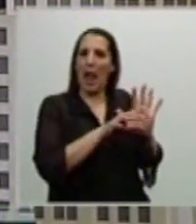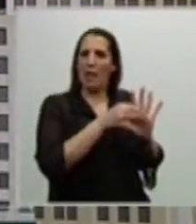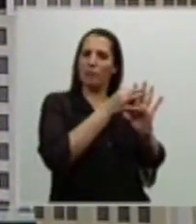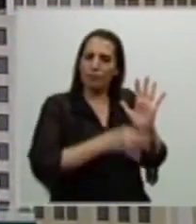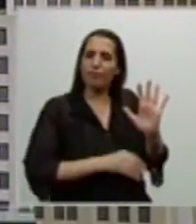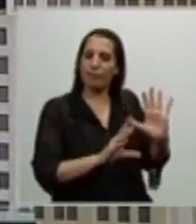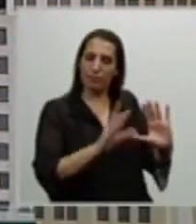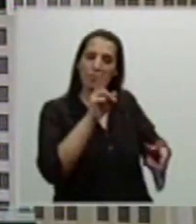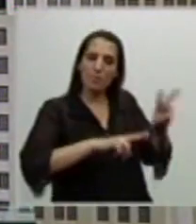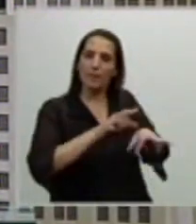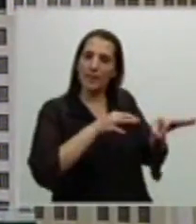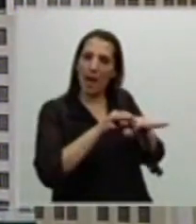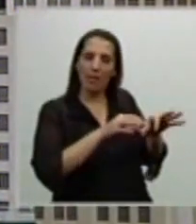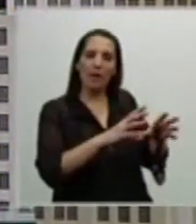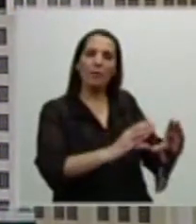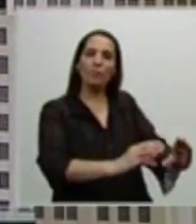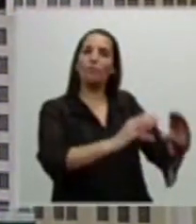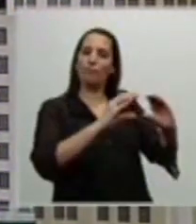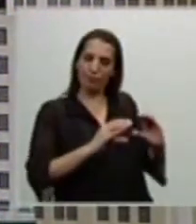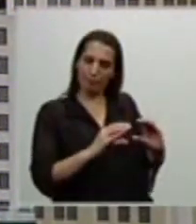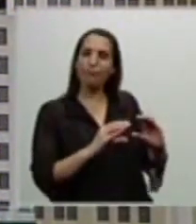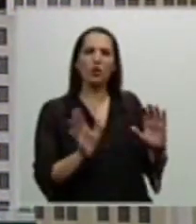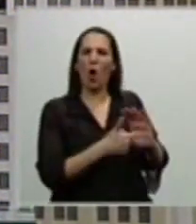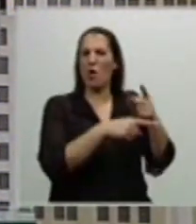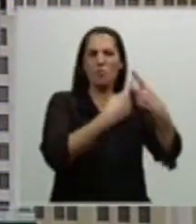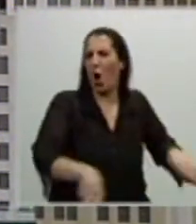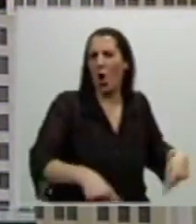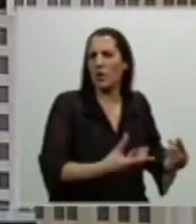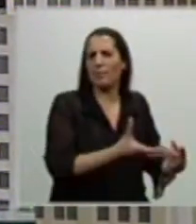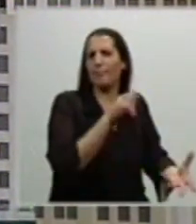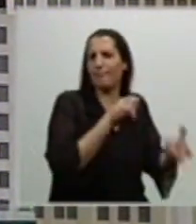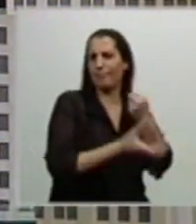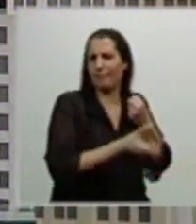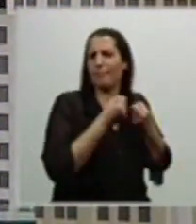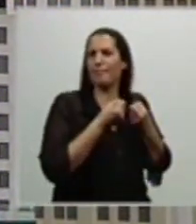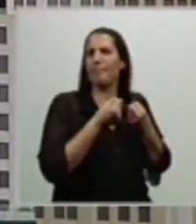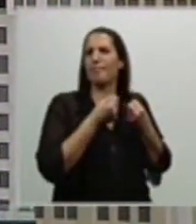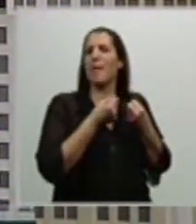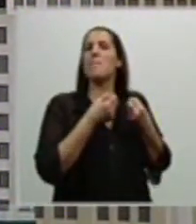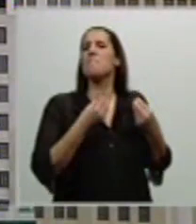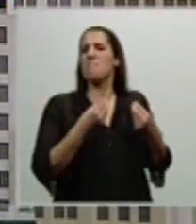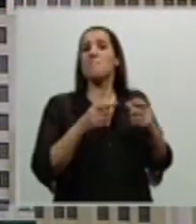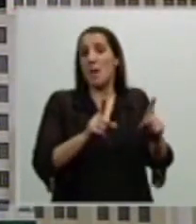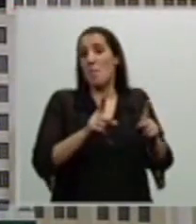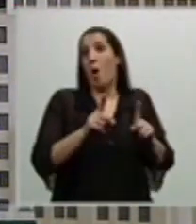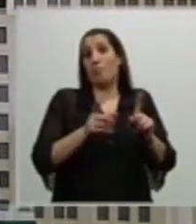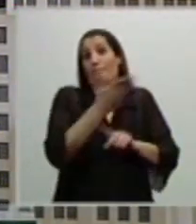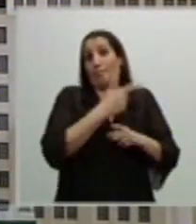siempre dentro de la legalidad, todos los instrumentos legales que nos dan nuestros propios contratos